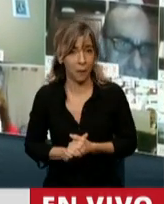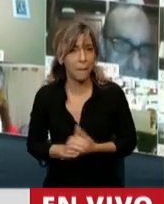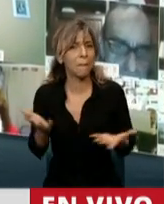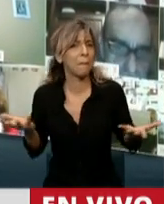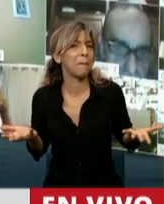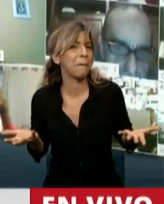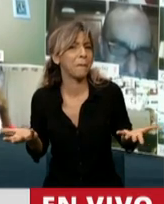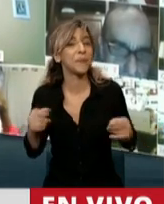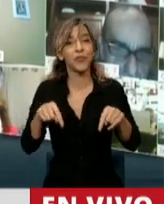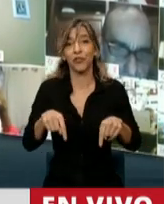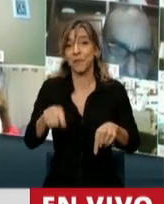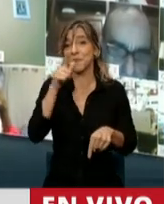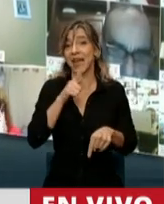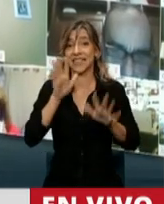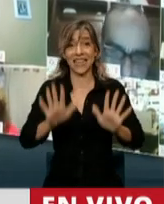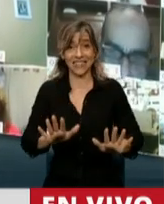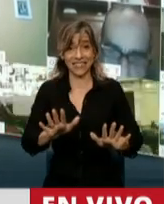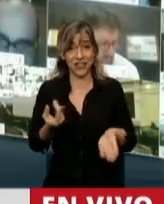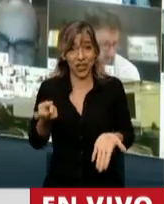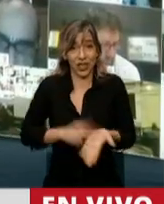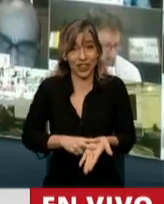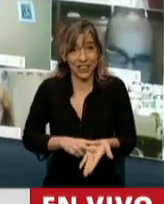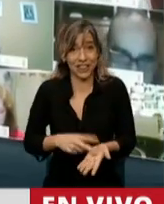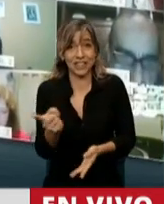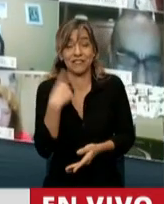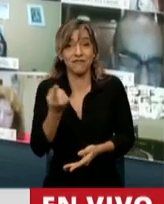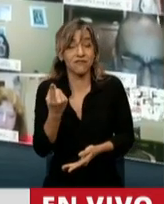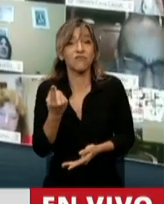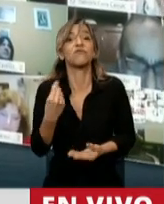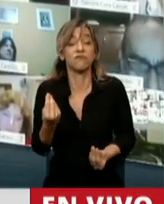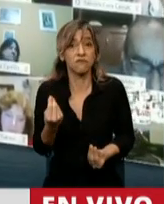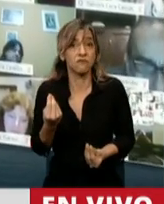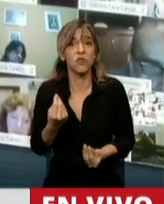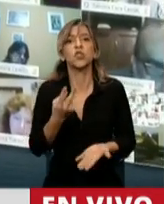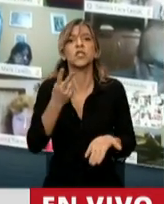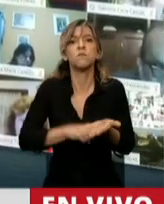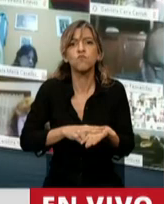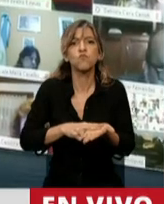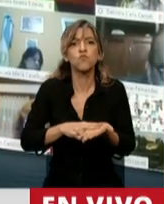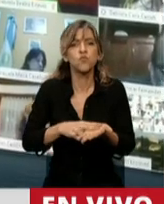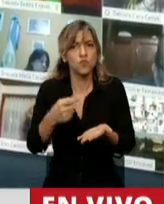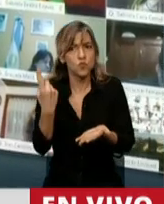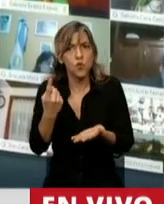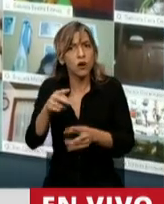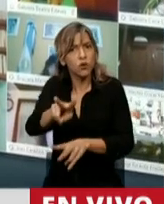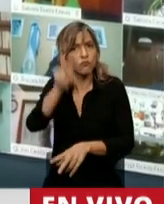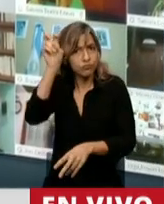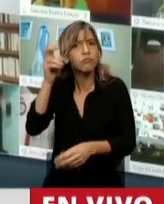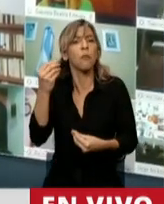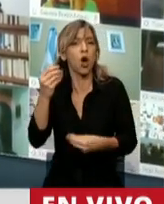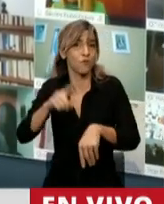Hoy la cosa parece ser así. Nos quedamos con los impuestos que reteníamos de la gente que cargaba combustible en nuestras estaciones